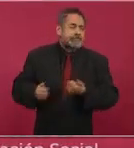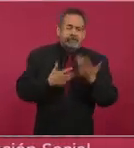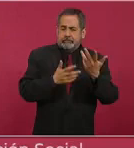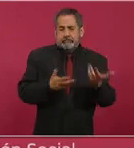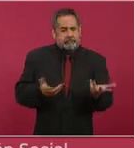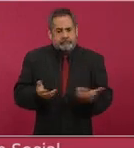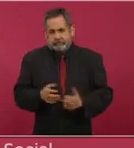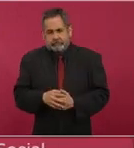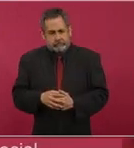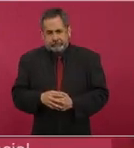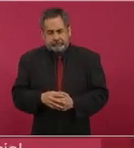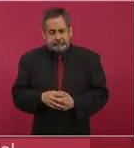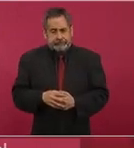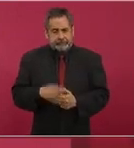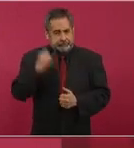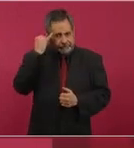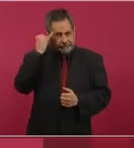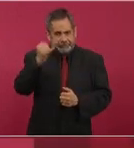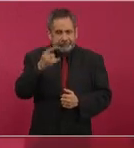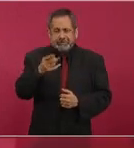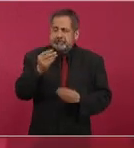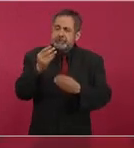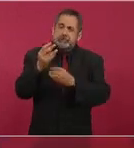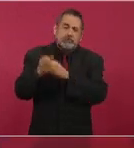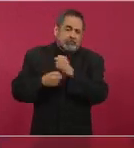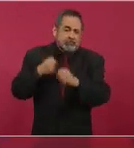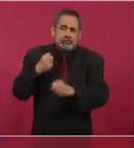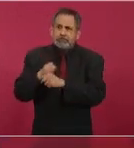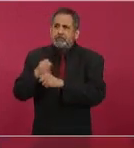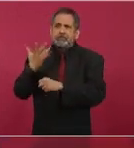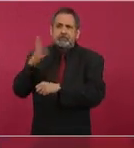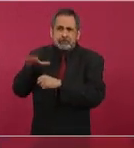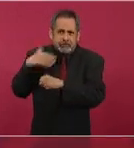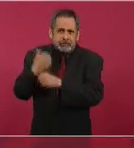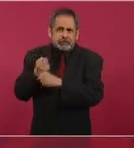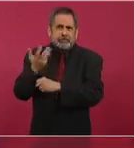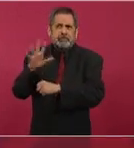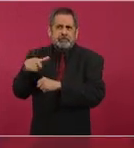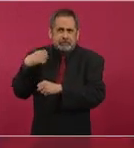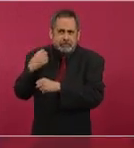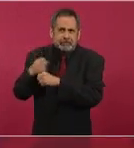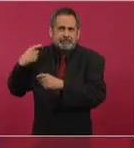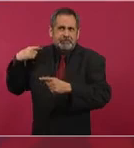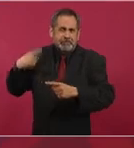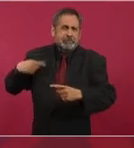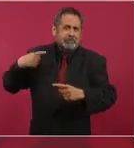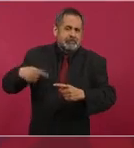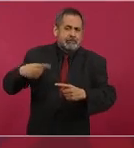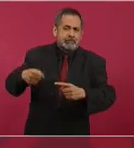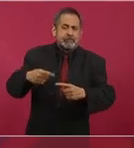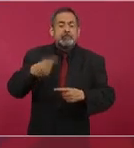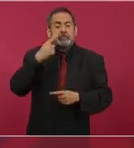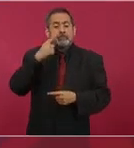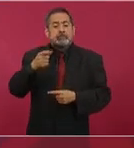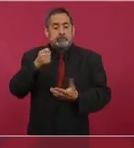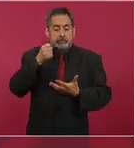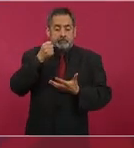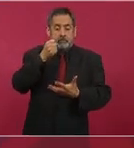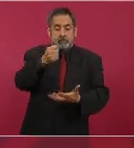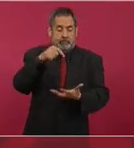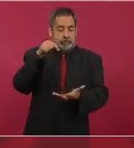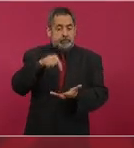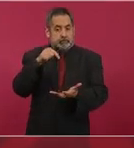Imagínense cuántos años, cuántas décadas el presupuesto nacional se